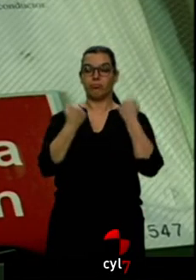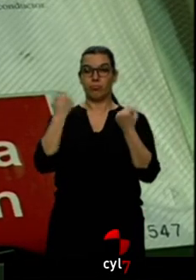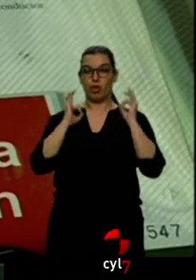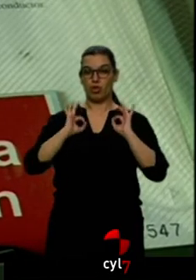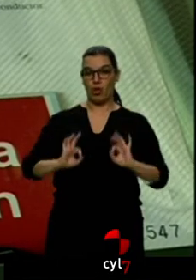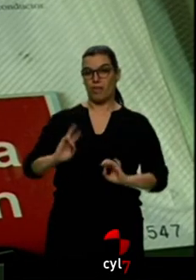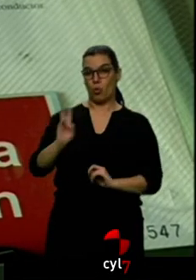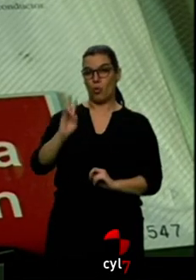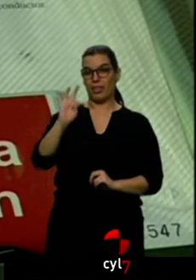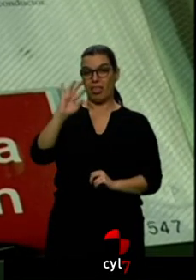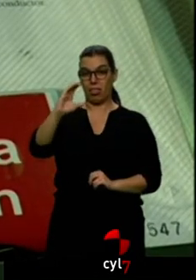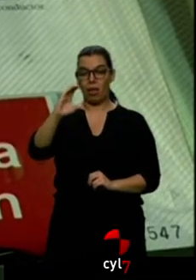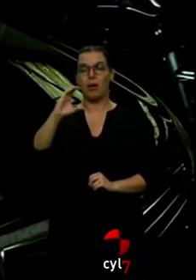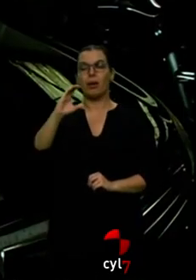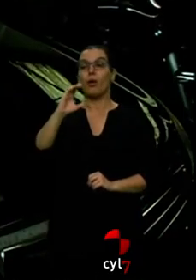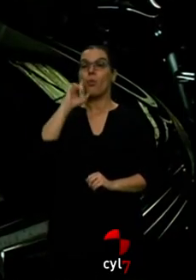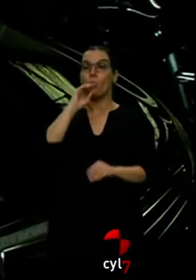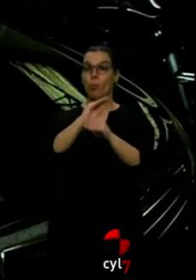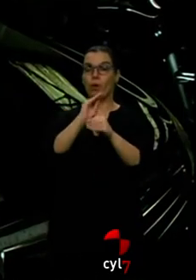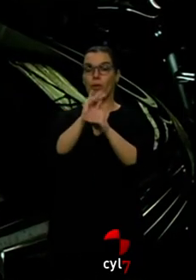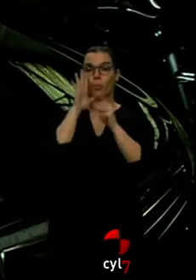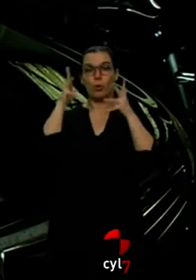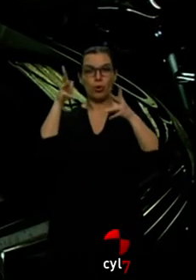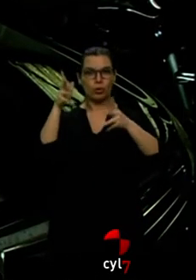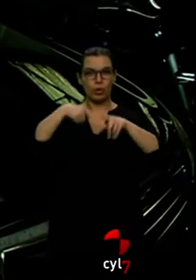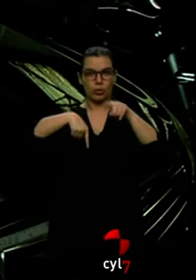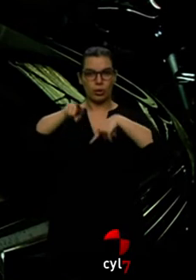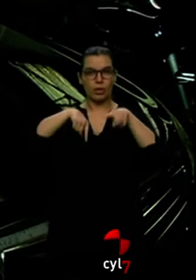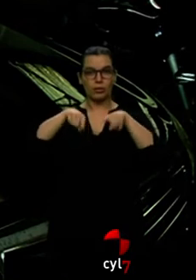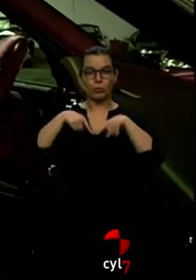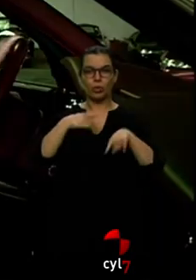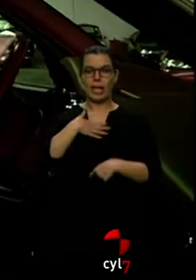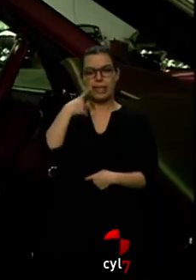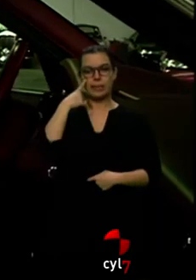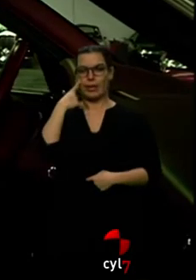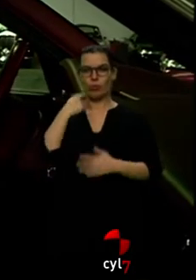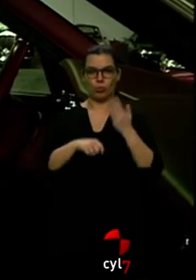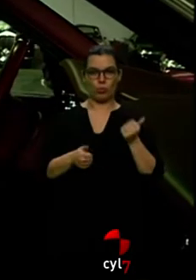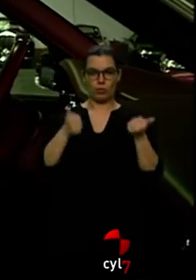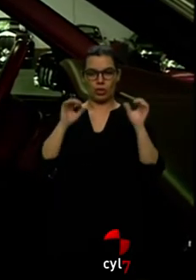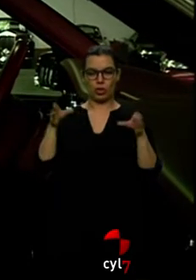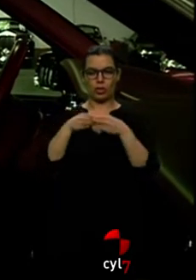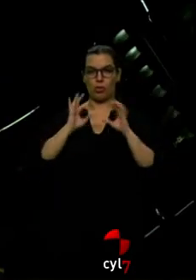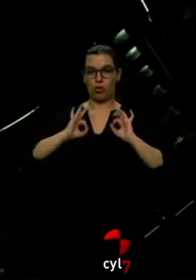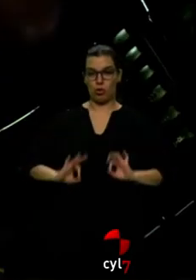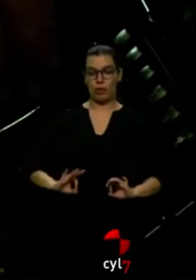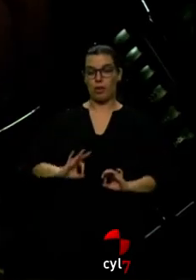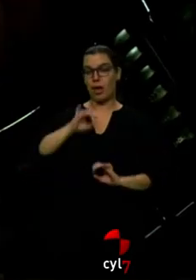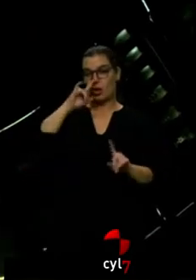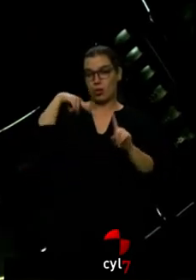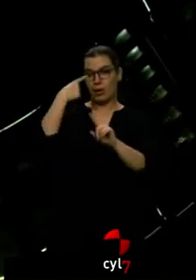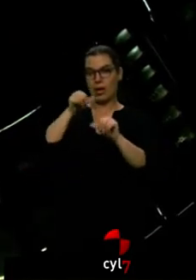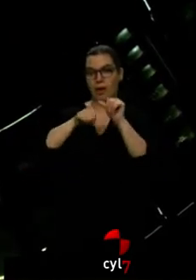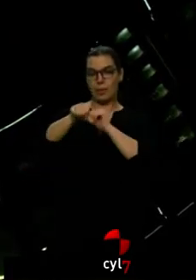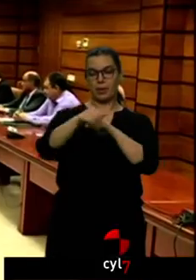una VTC, ojo, porque el Consejo de Transportes va a reforzar las inspecciones a este colectivo. Será a partir del año que viene.